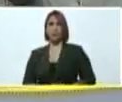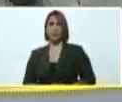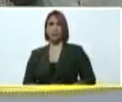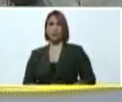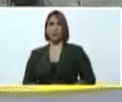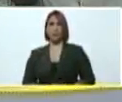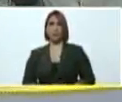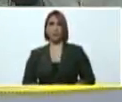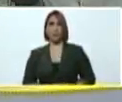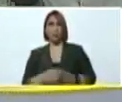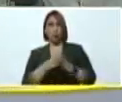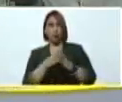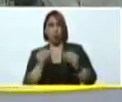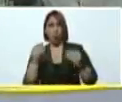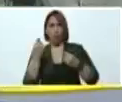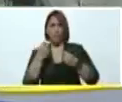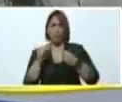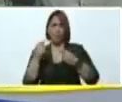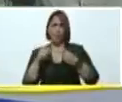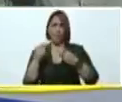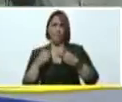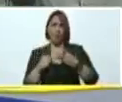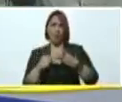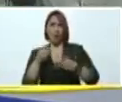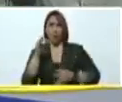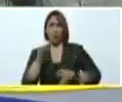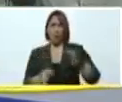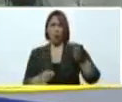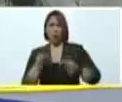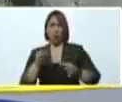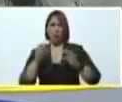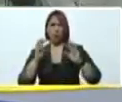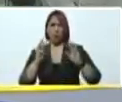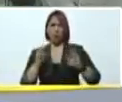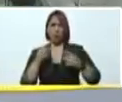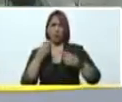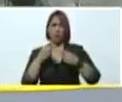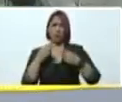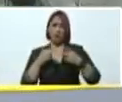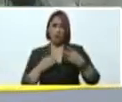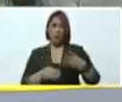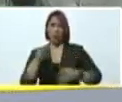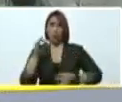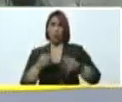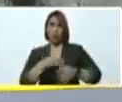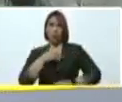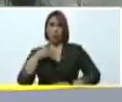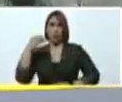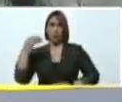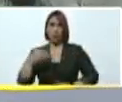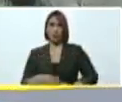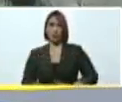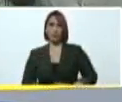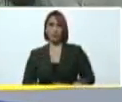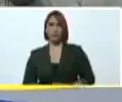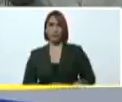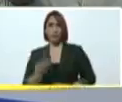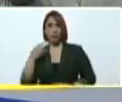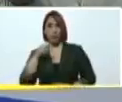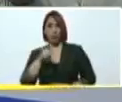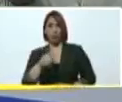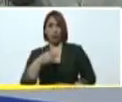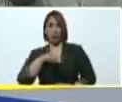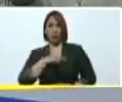las dimensiones la justicia en lo material la justicia en lo espiritual por ello nuestro